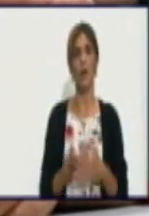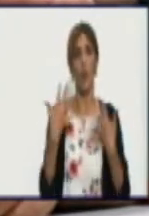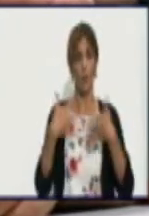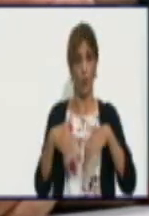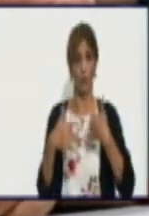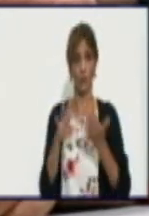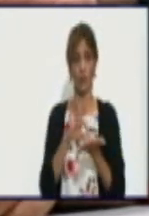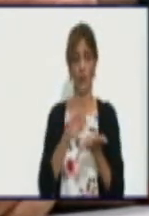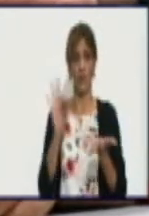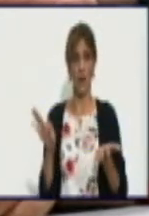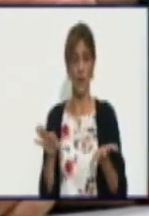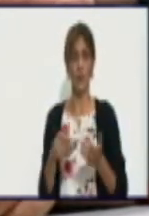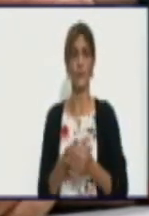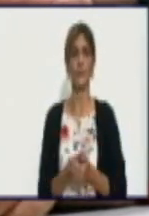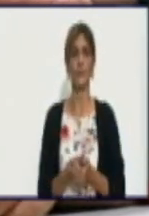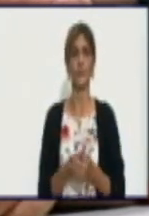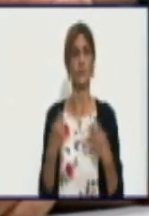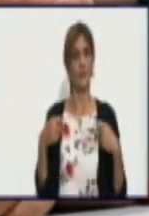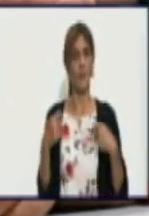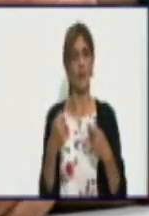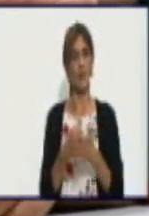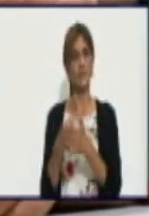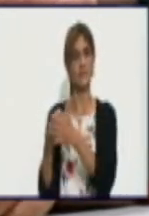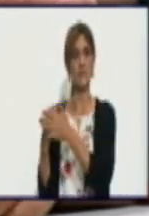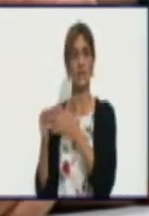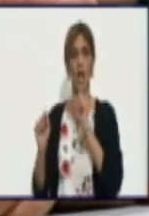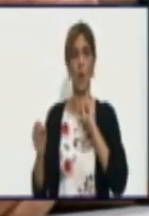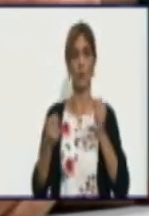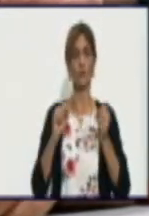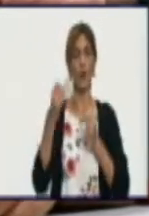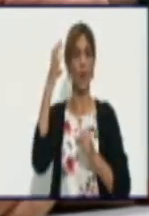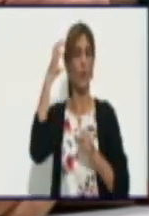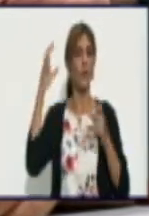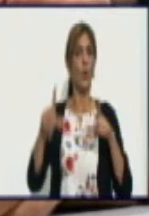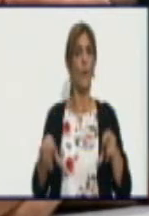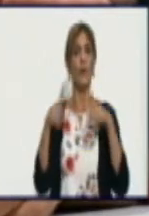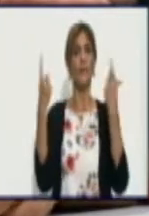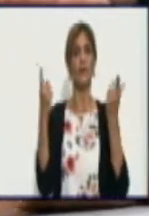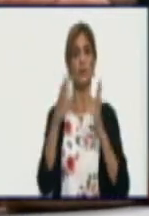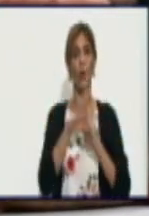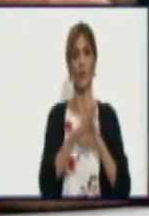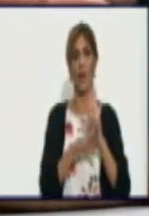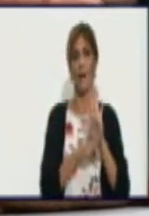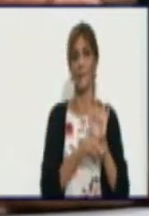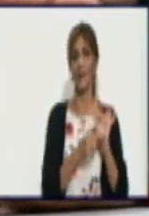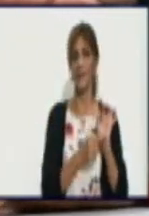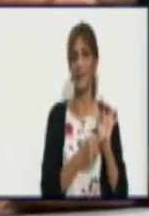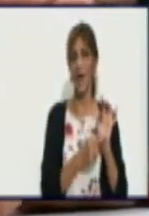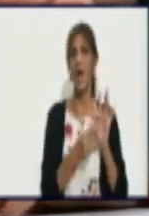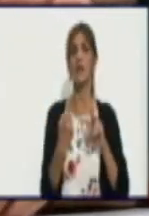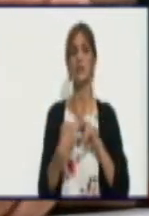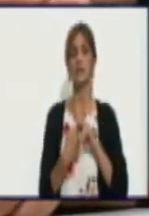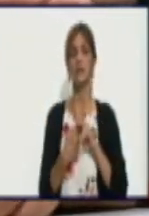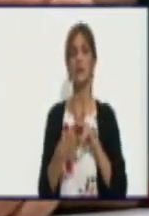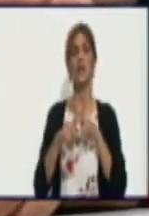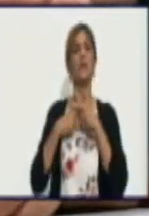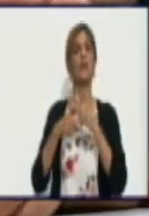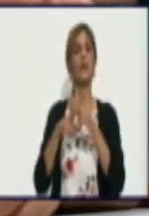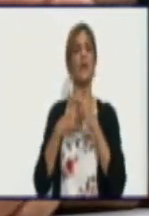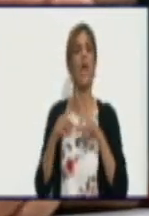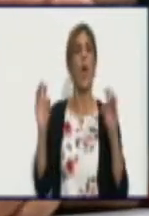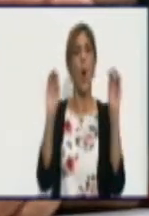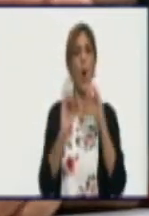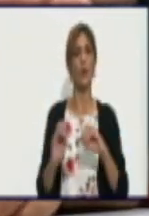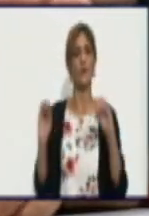exigir el control del gobierno local del cumplimiento de las medidas y por último reordenar el sistema